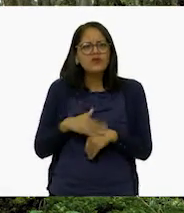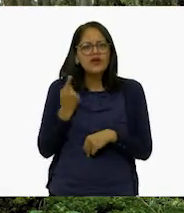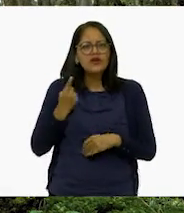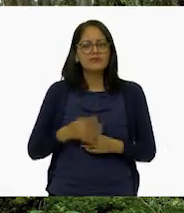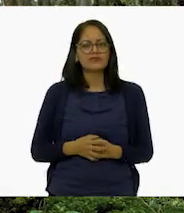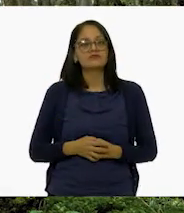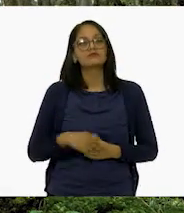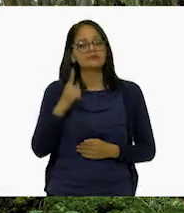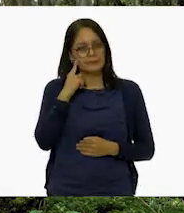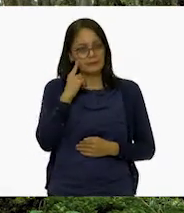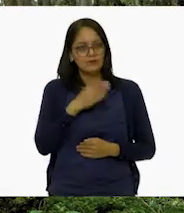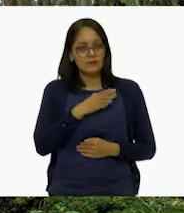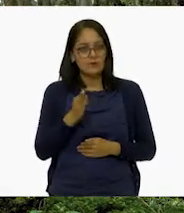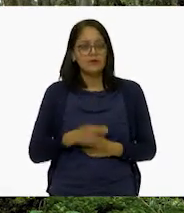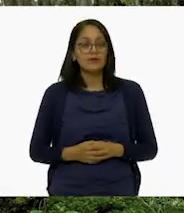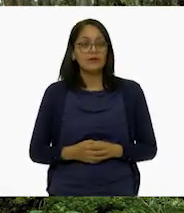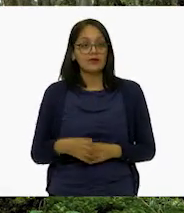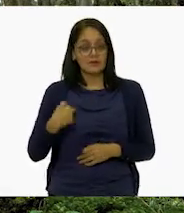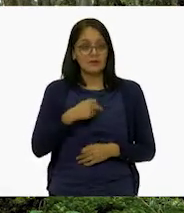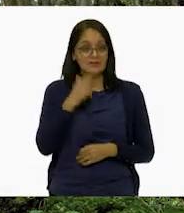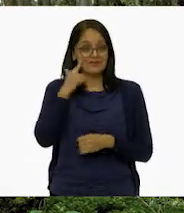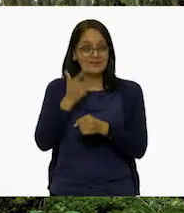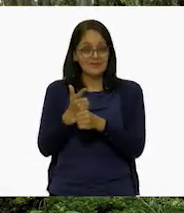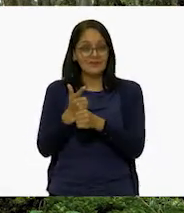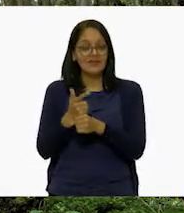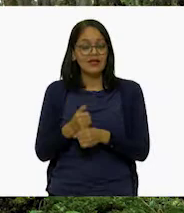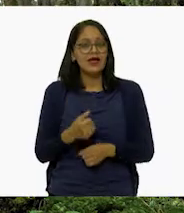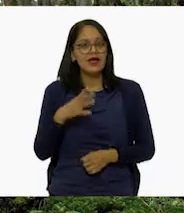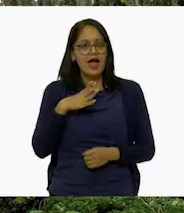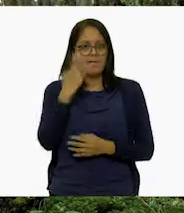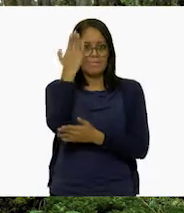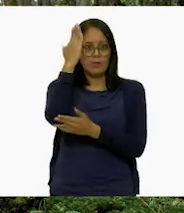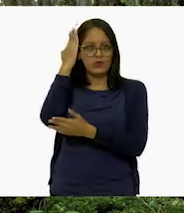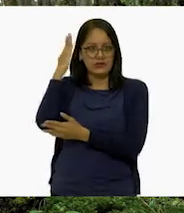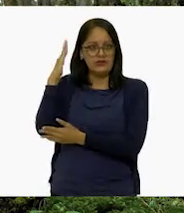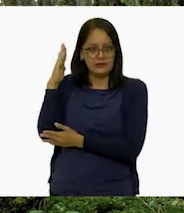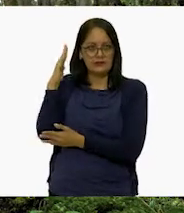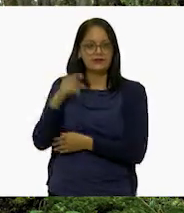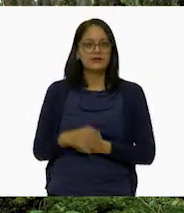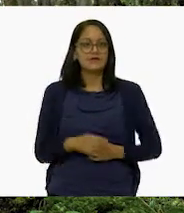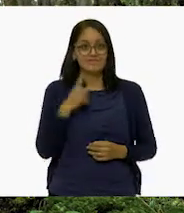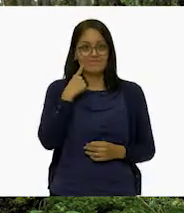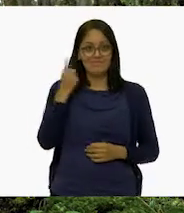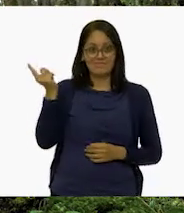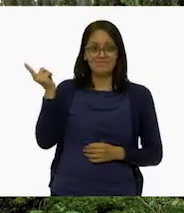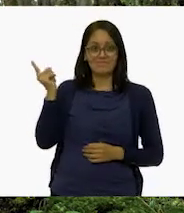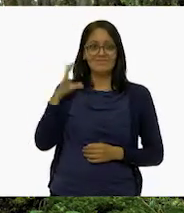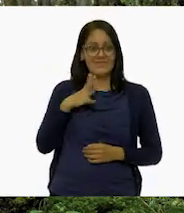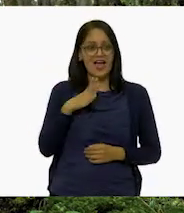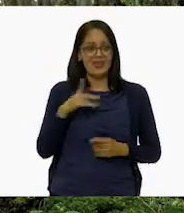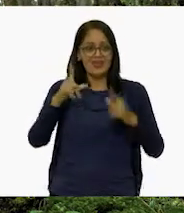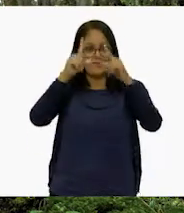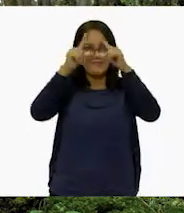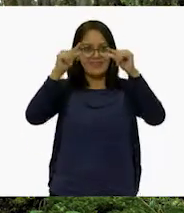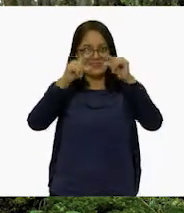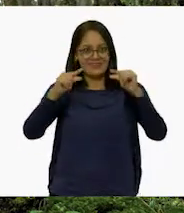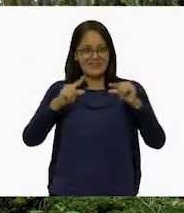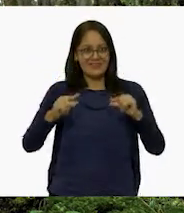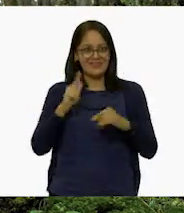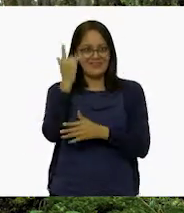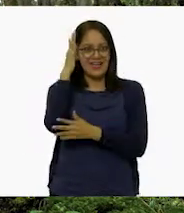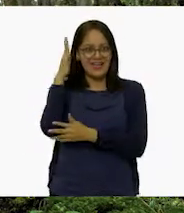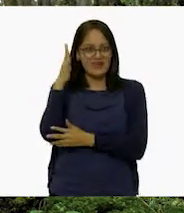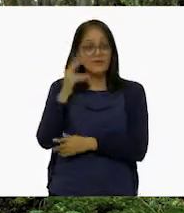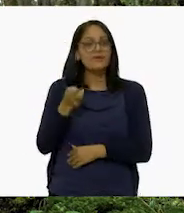Ah, bueno. Como podemos notar, estamos en un bosque. Y sí, hay muchos pinos. Por supuesto.